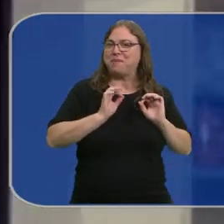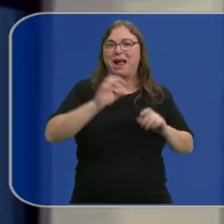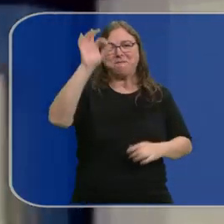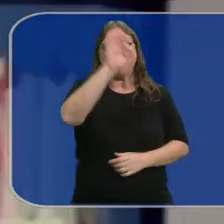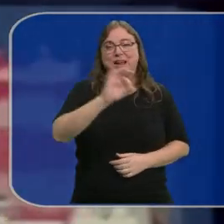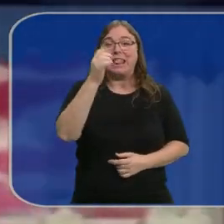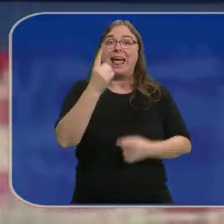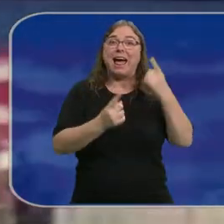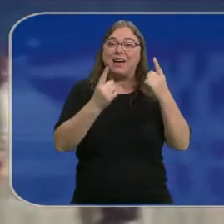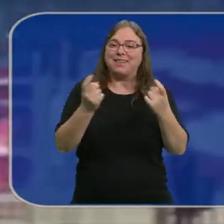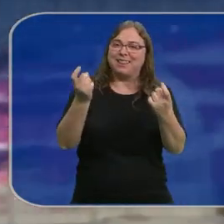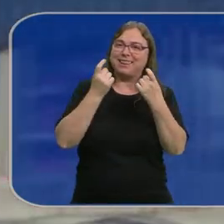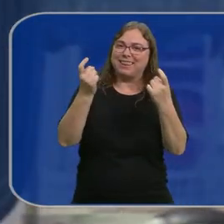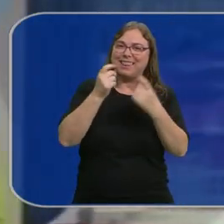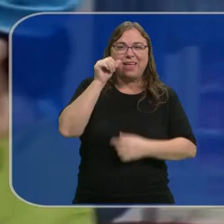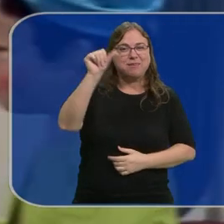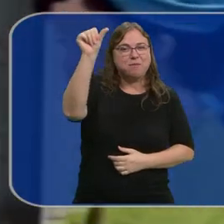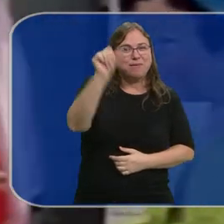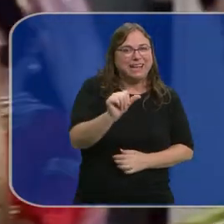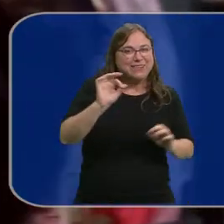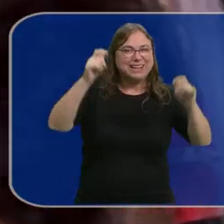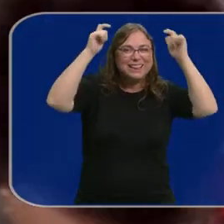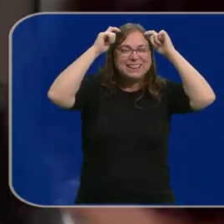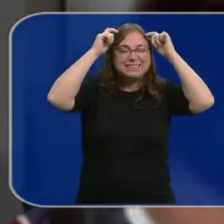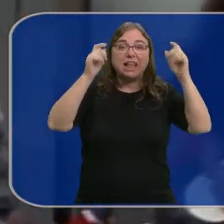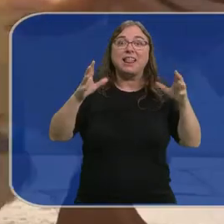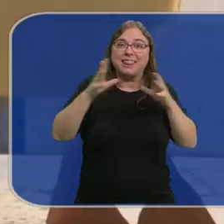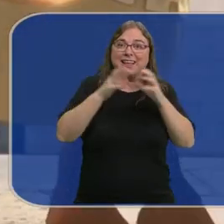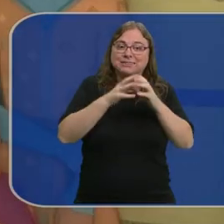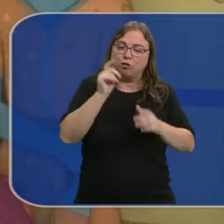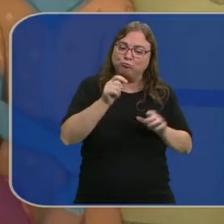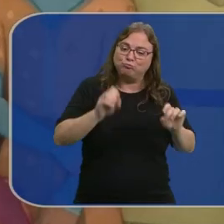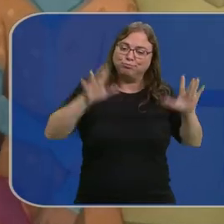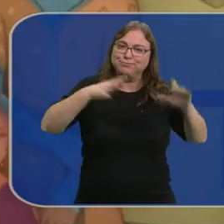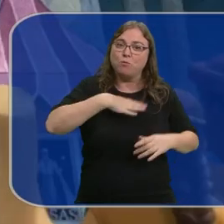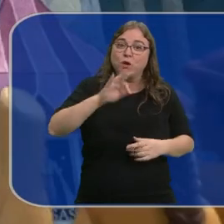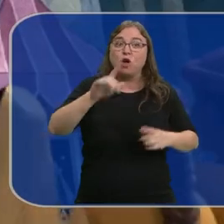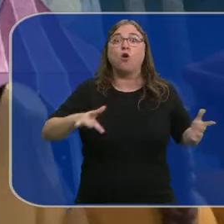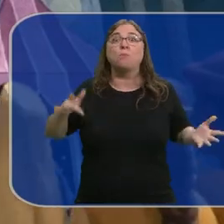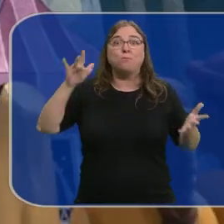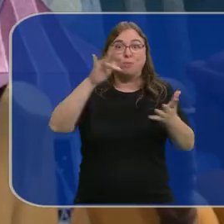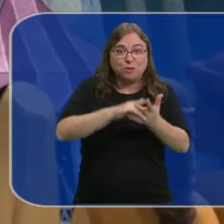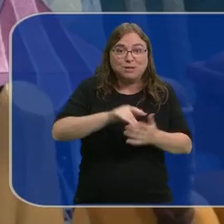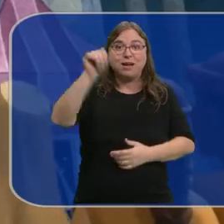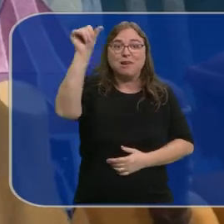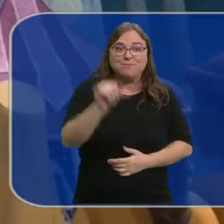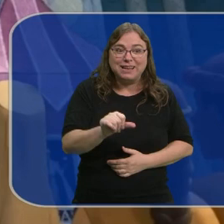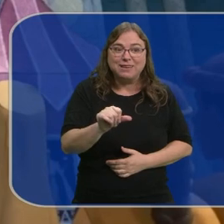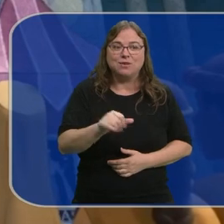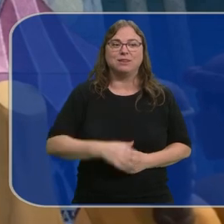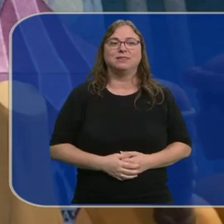Y a veces, como nos han enseñado las películas de Disney, los deseos se cumplen porque la próxima cinta de la factoría